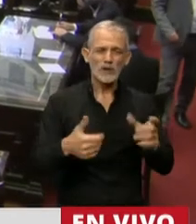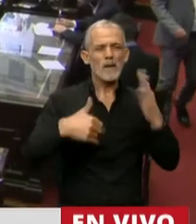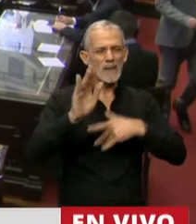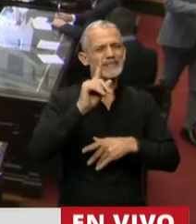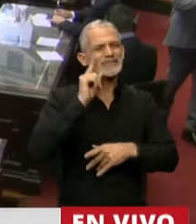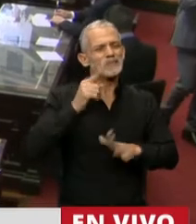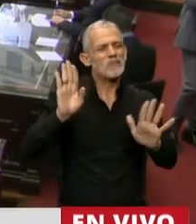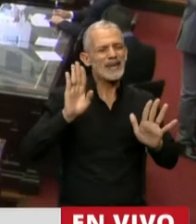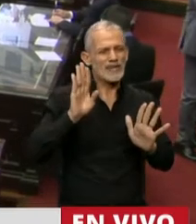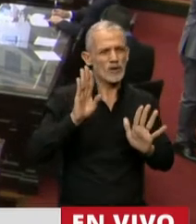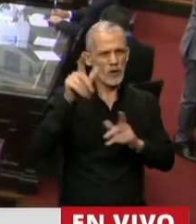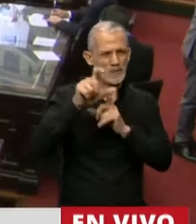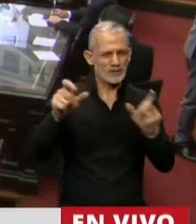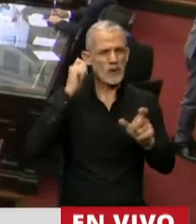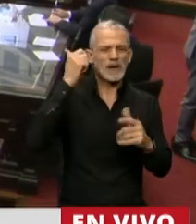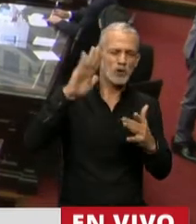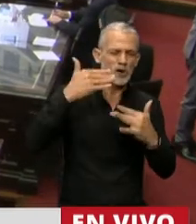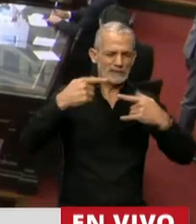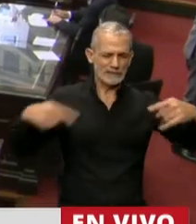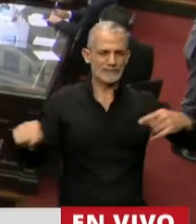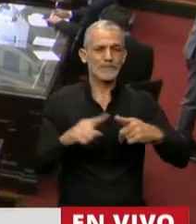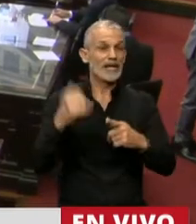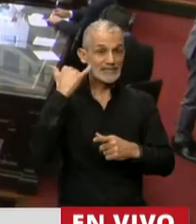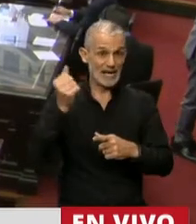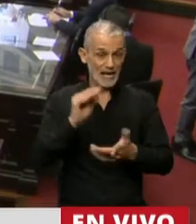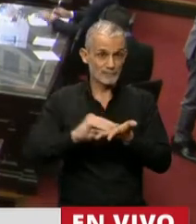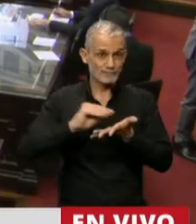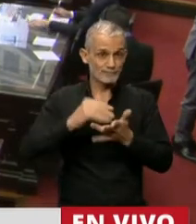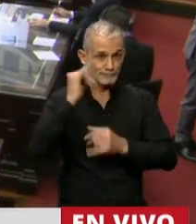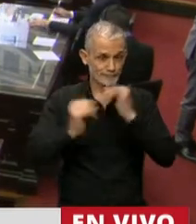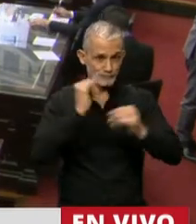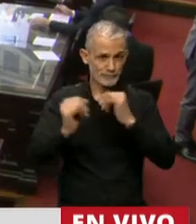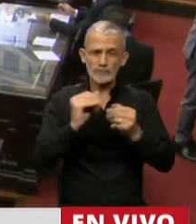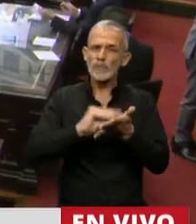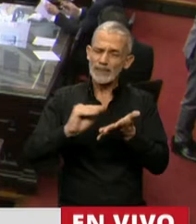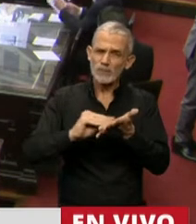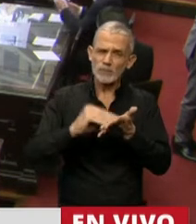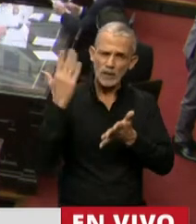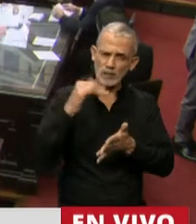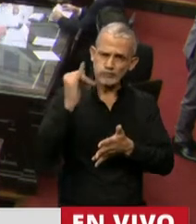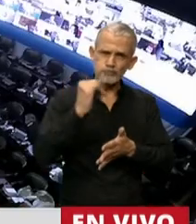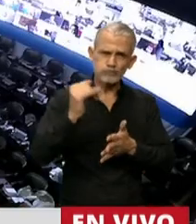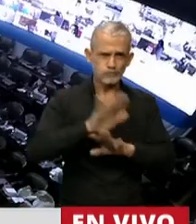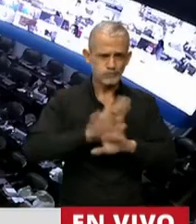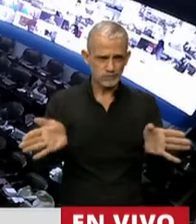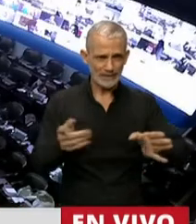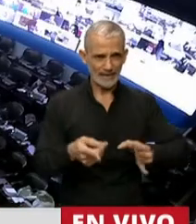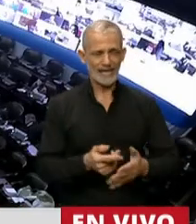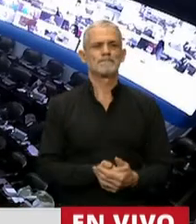riesgo. Ya lo han expresado los diputados preopinantes,